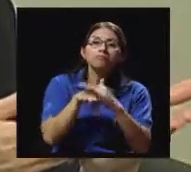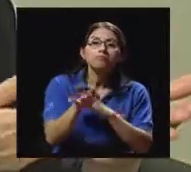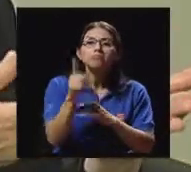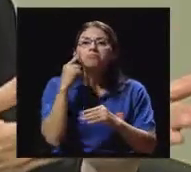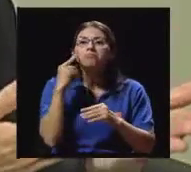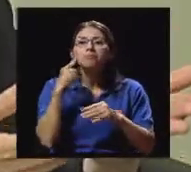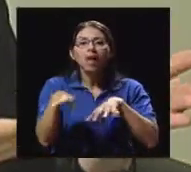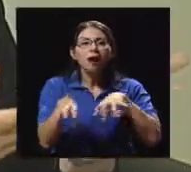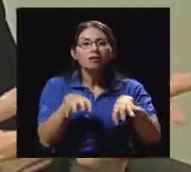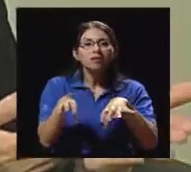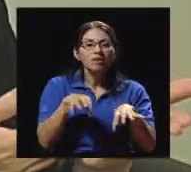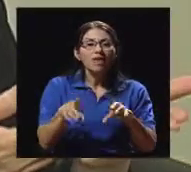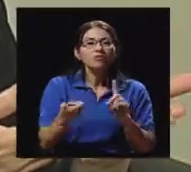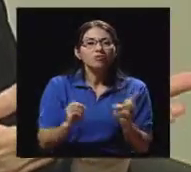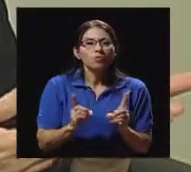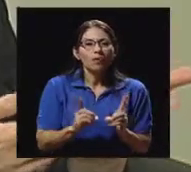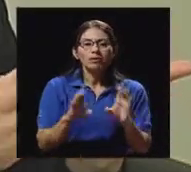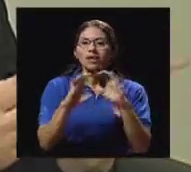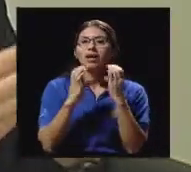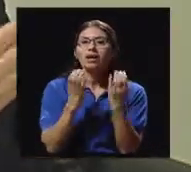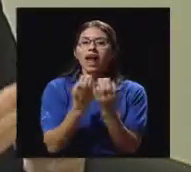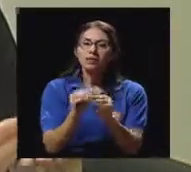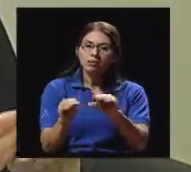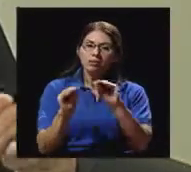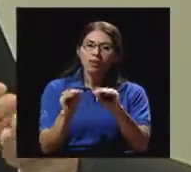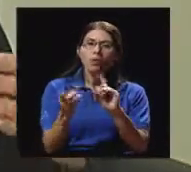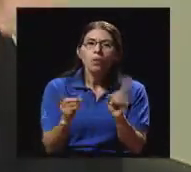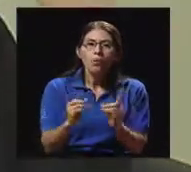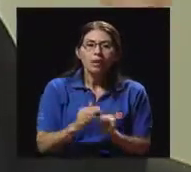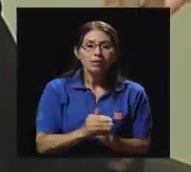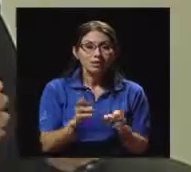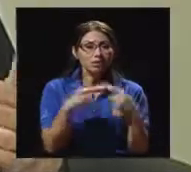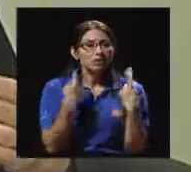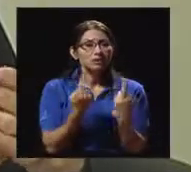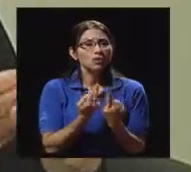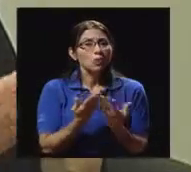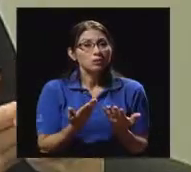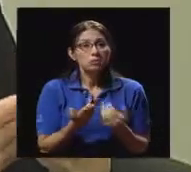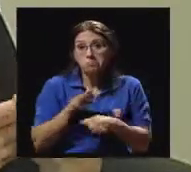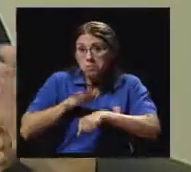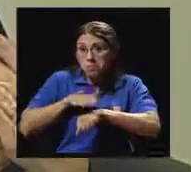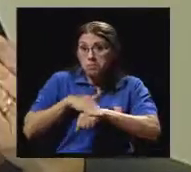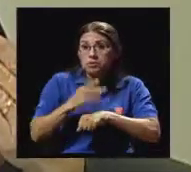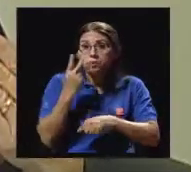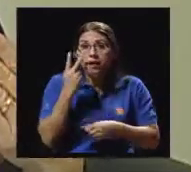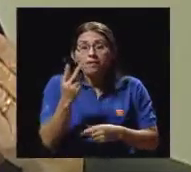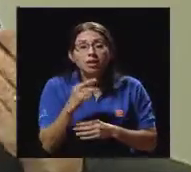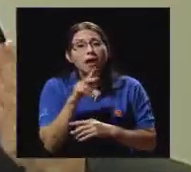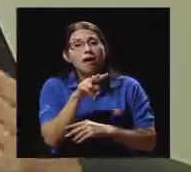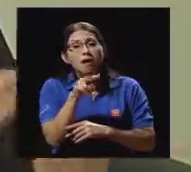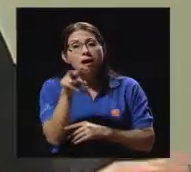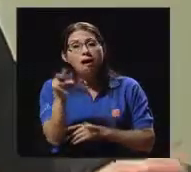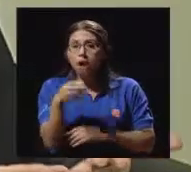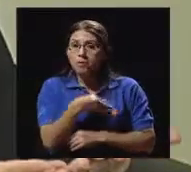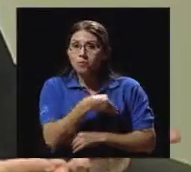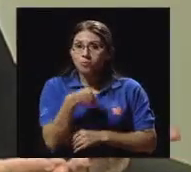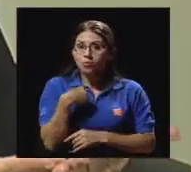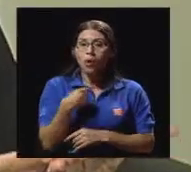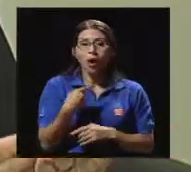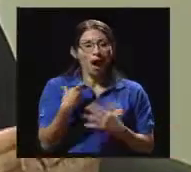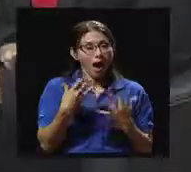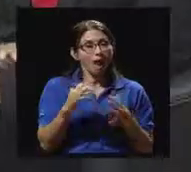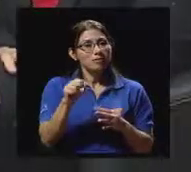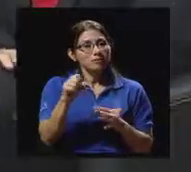tienen, qué clases hay, qué sesiones. Y tal vez pedir el permiso para ver. Ah, sí, me gustó. Voy a intentarlo.